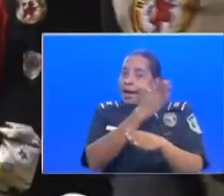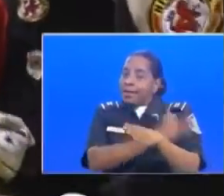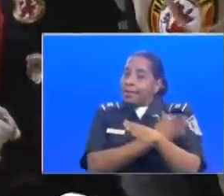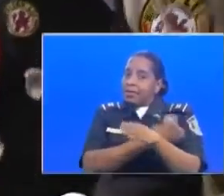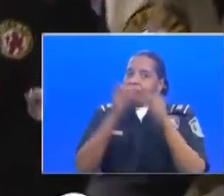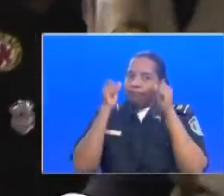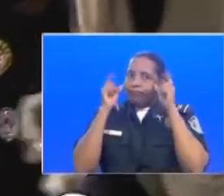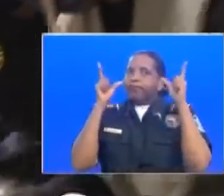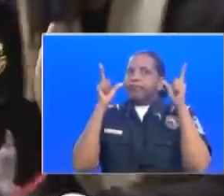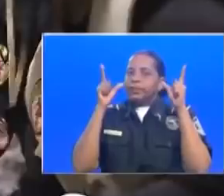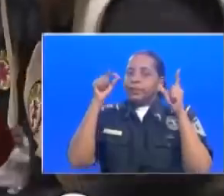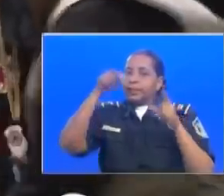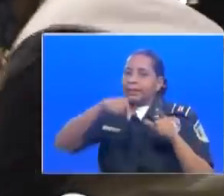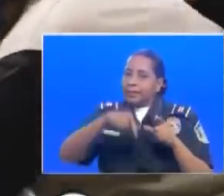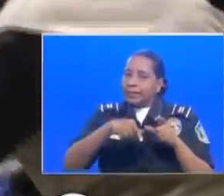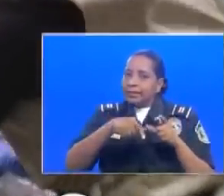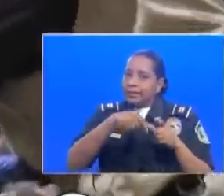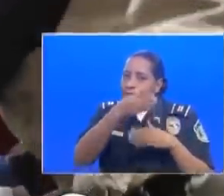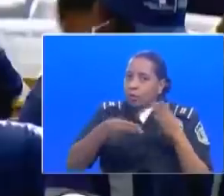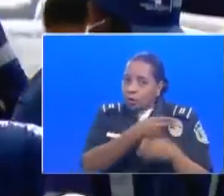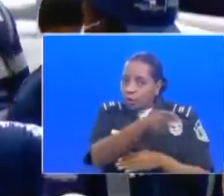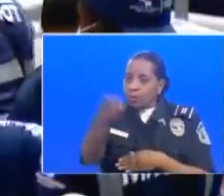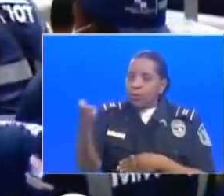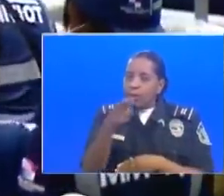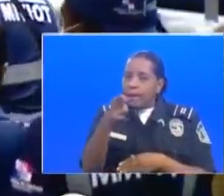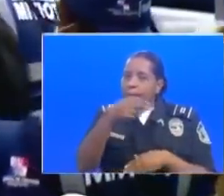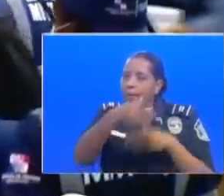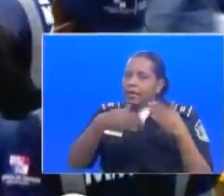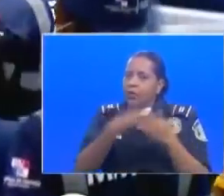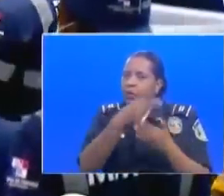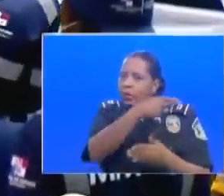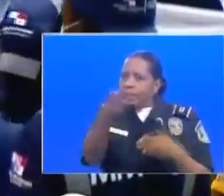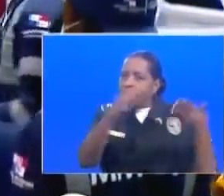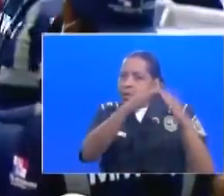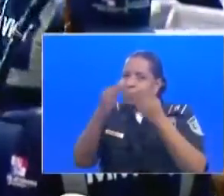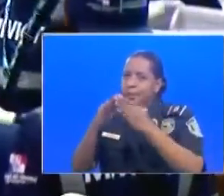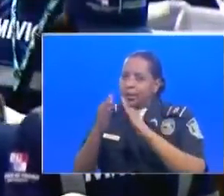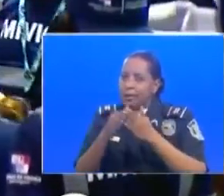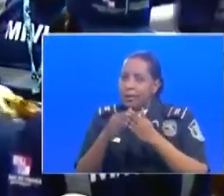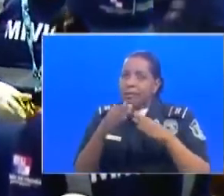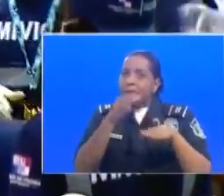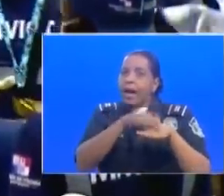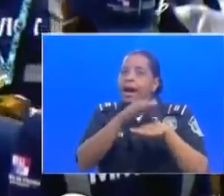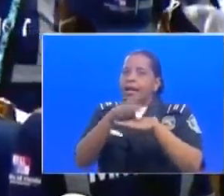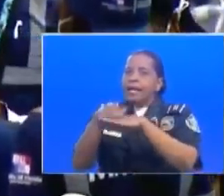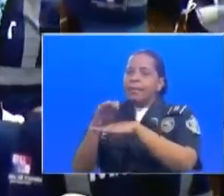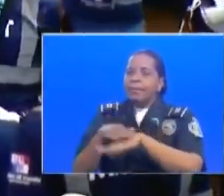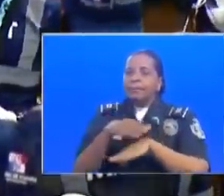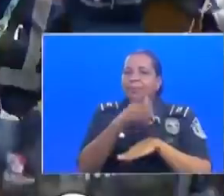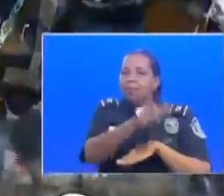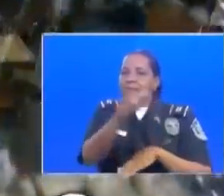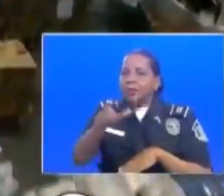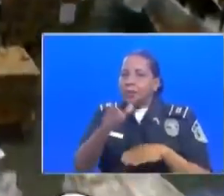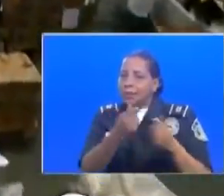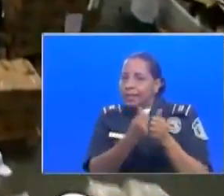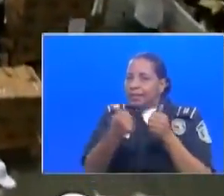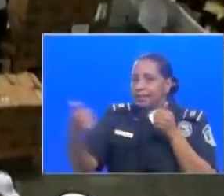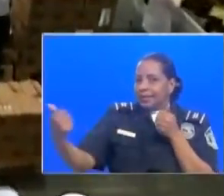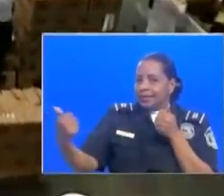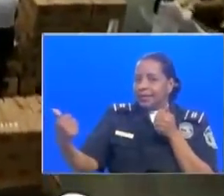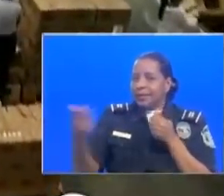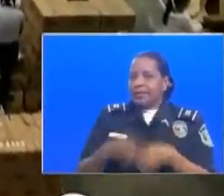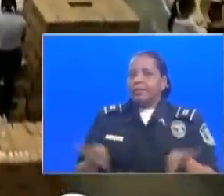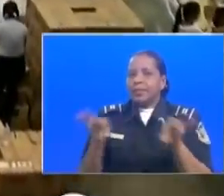sorpresa que tenemos preparado para todos ustedes, para todos los que se encuentran acá, vamos a llamar a más personas. Pero mantener la distancia, ¿no? Es